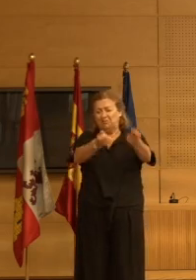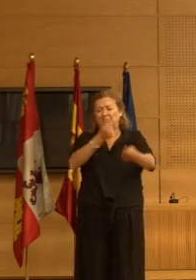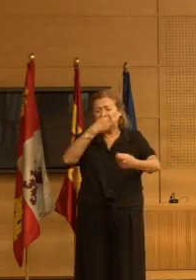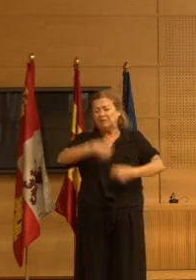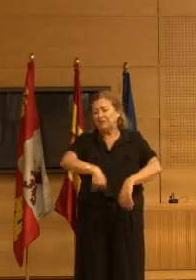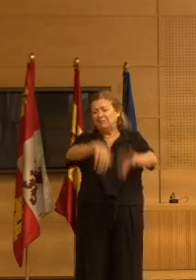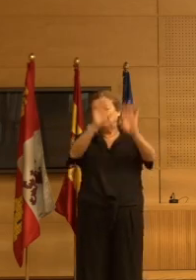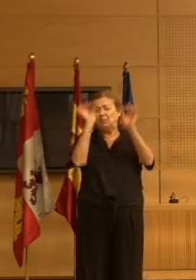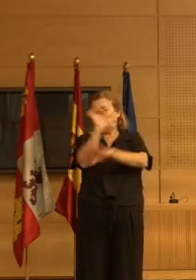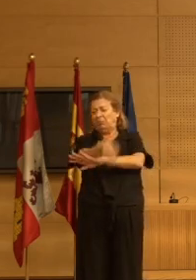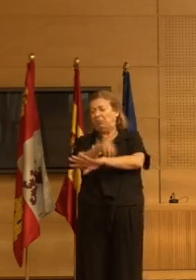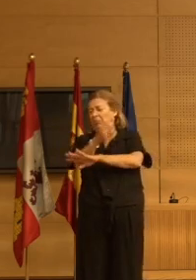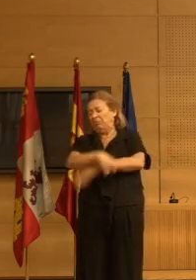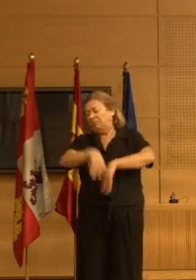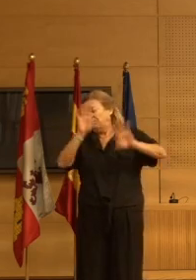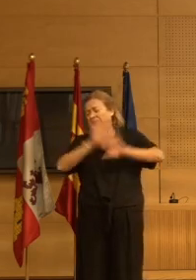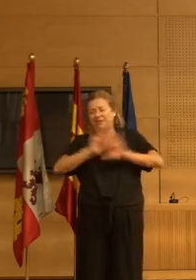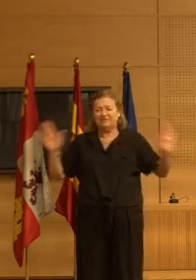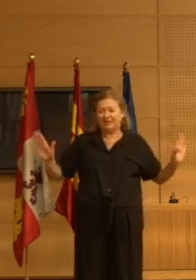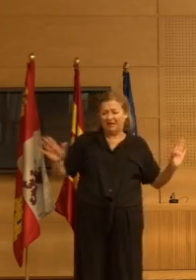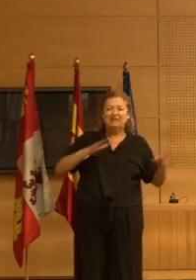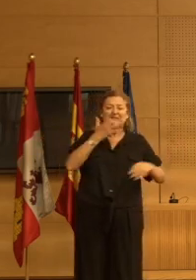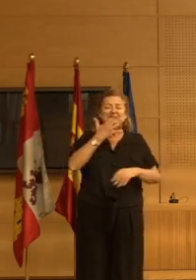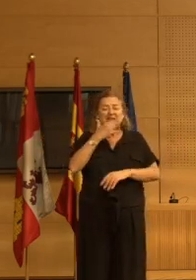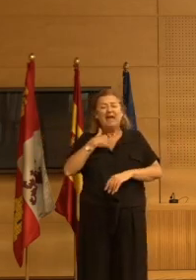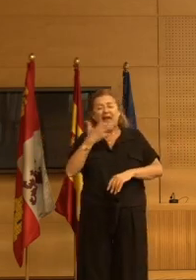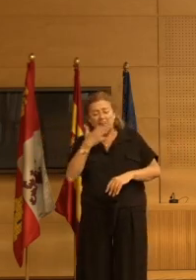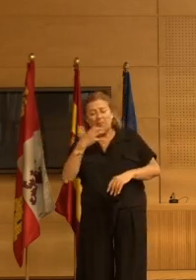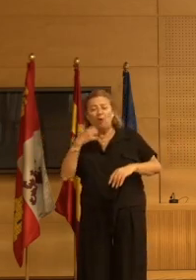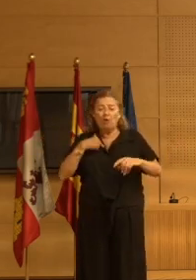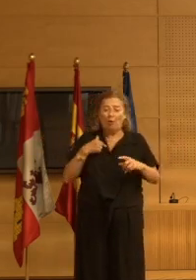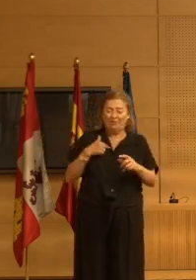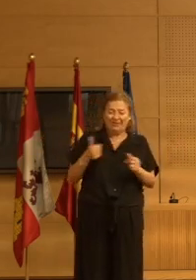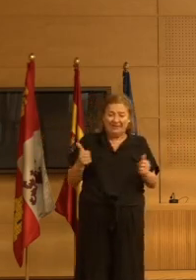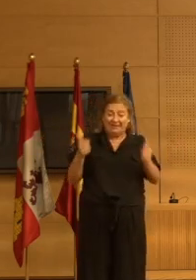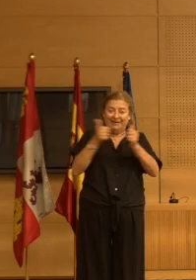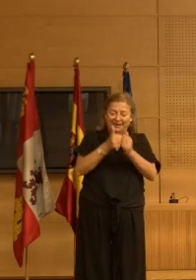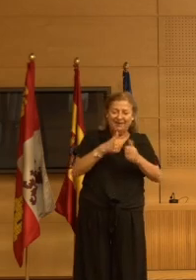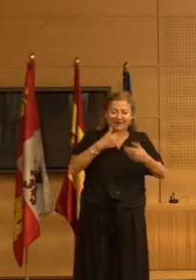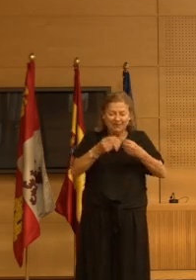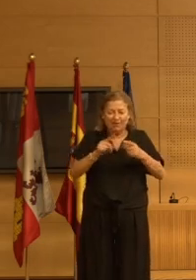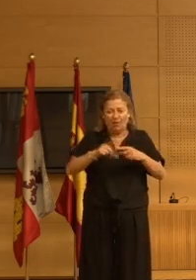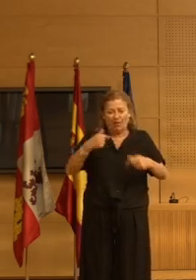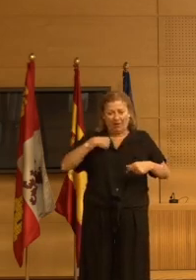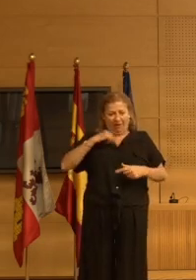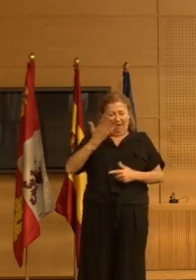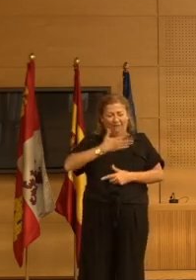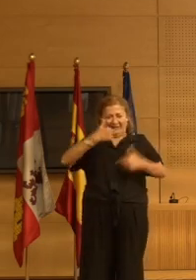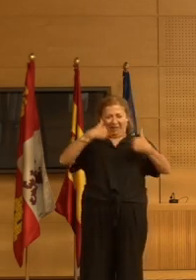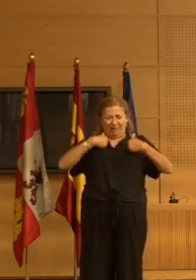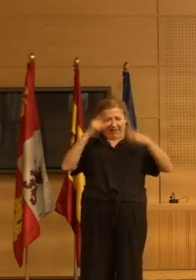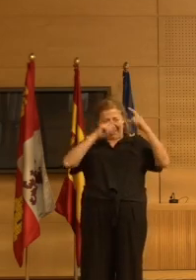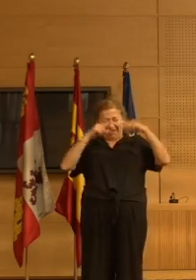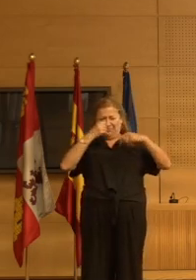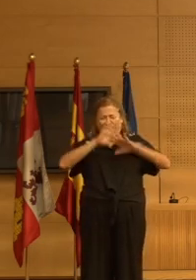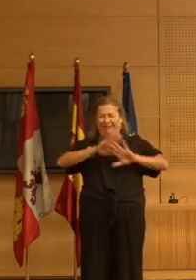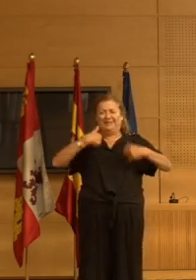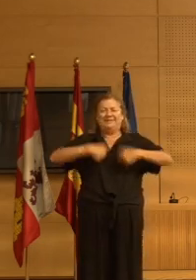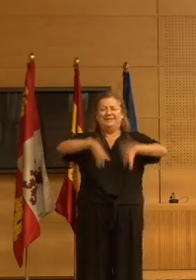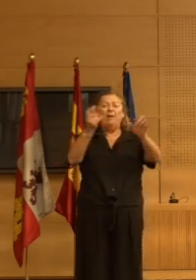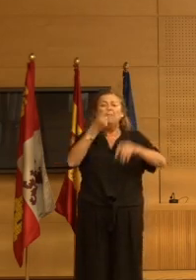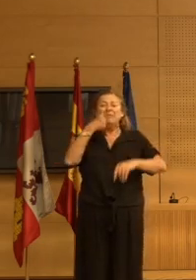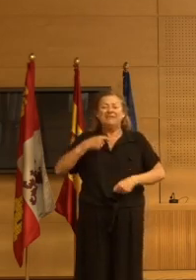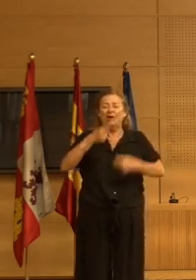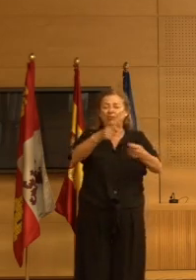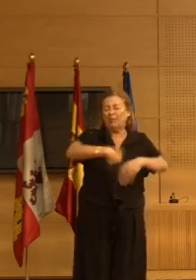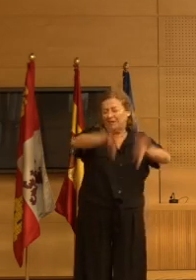no hacer paso de ese sufrimiento no va a ser que si empatizo me sienta mal entonces le paso el problema al médico que le pongo una pastilla